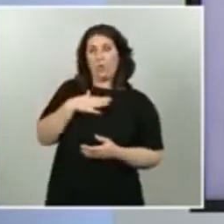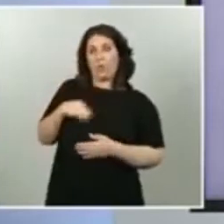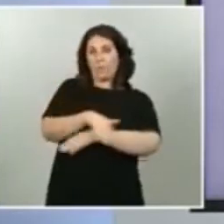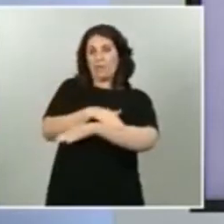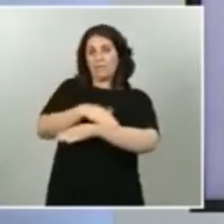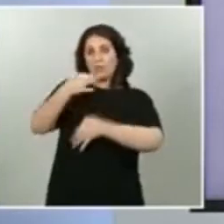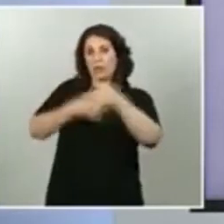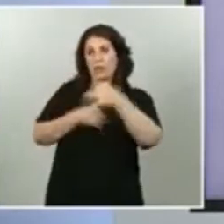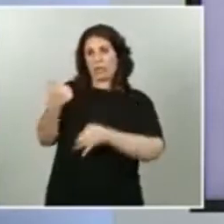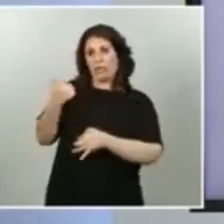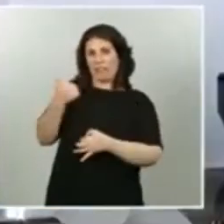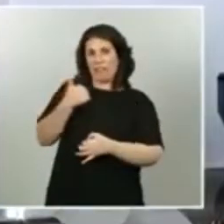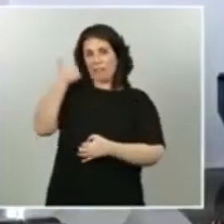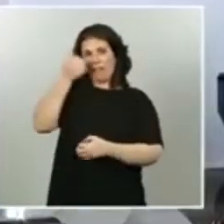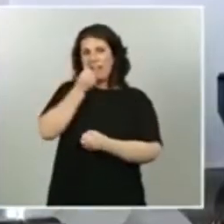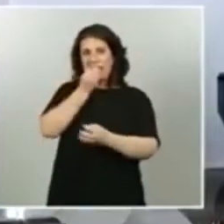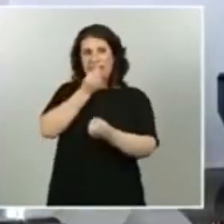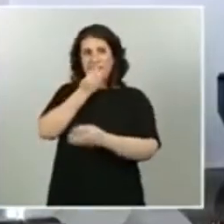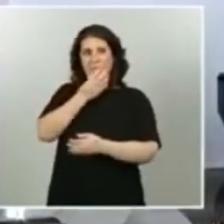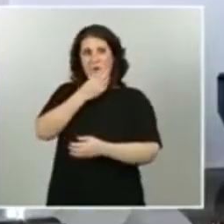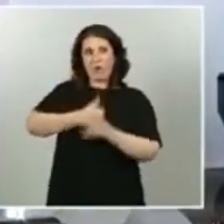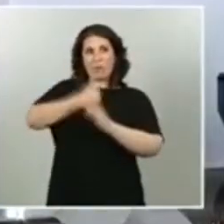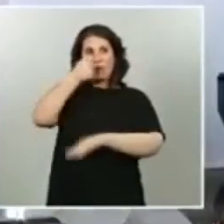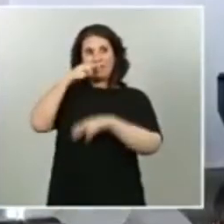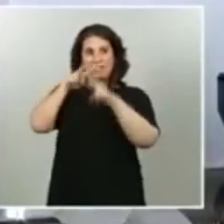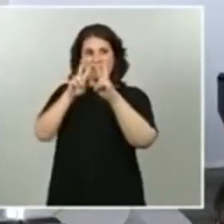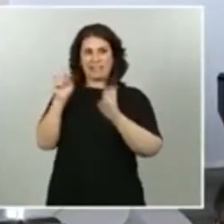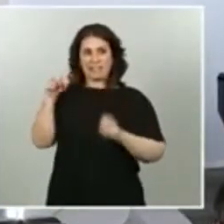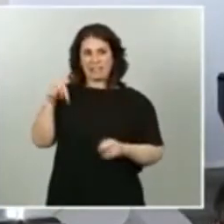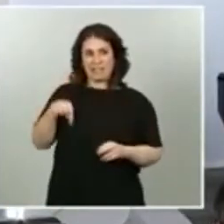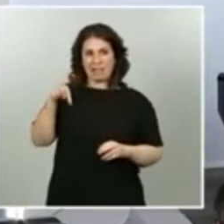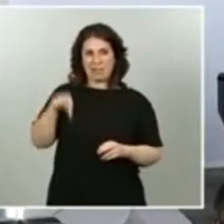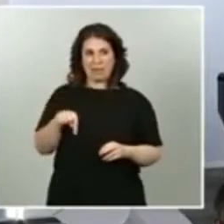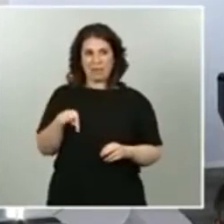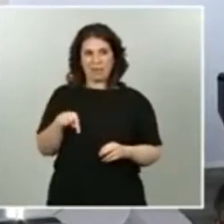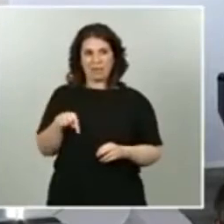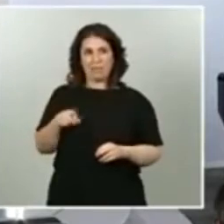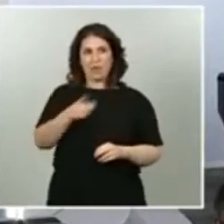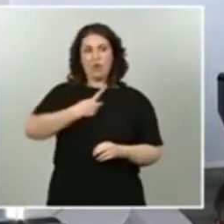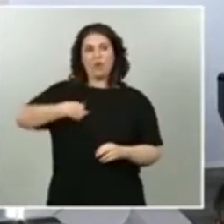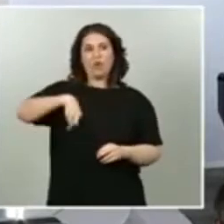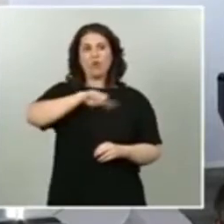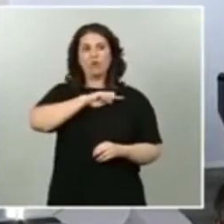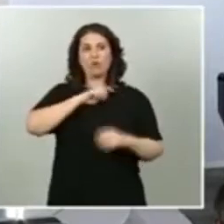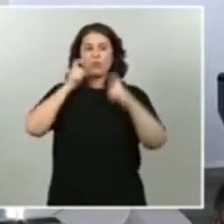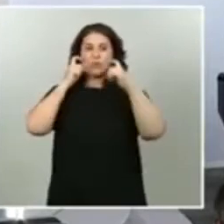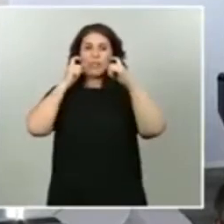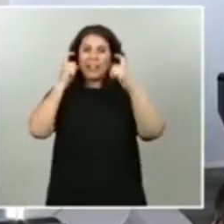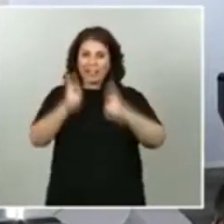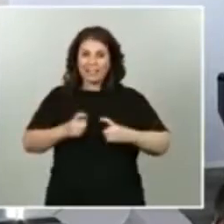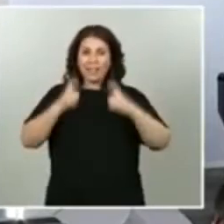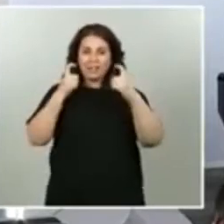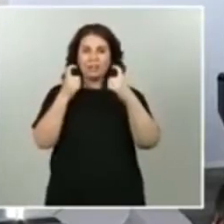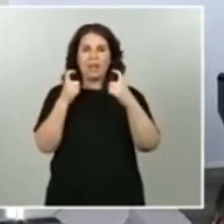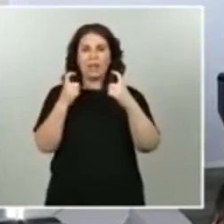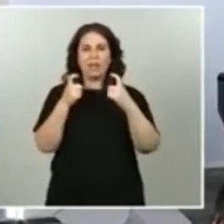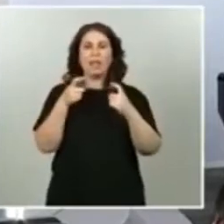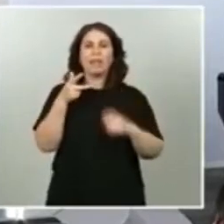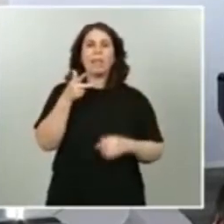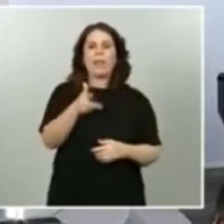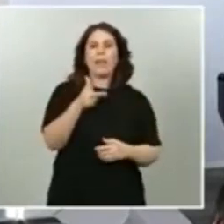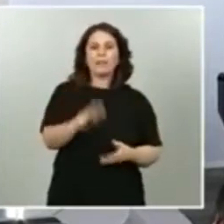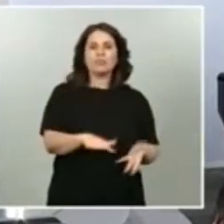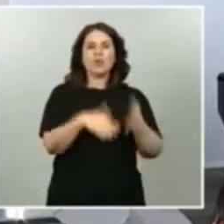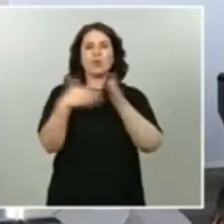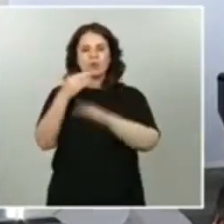es el que aborda estas cuestiones. Nosotros tratamos de proveer y de hacer efectivo un derecho de